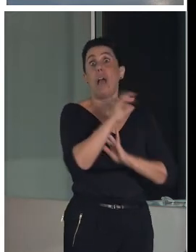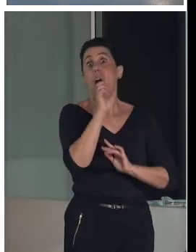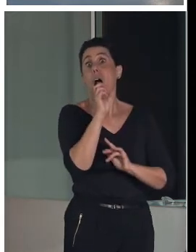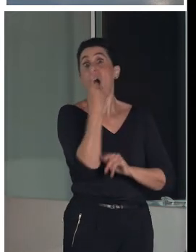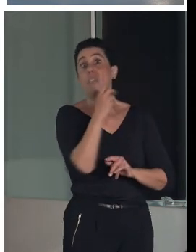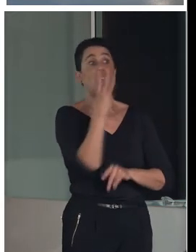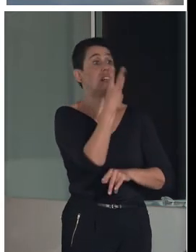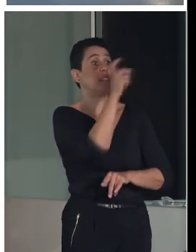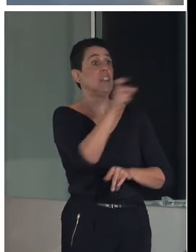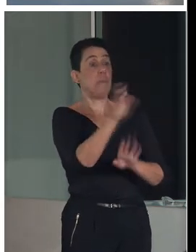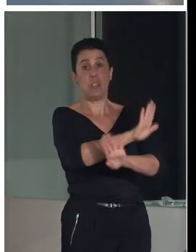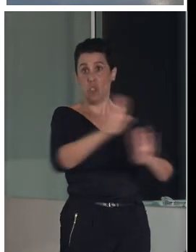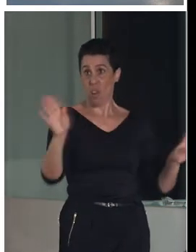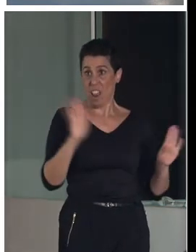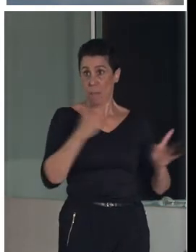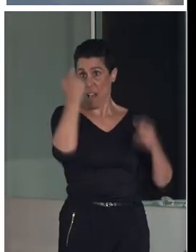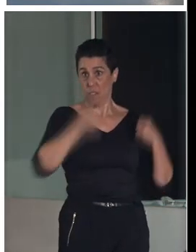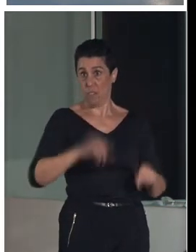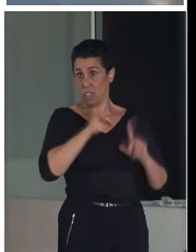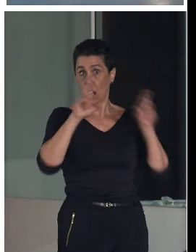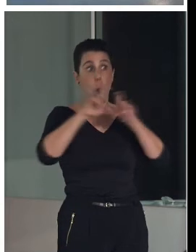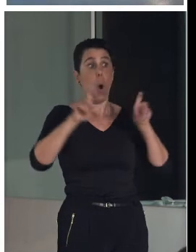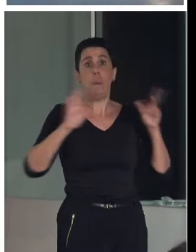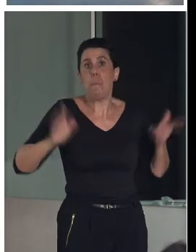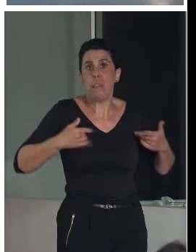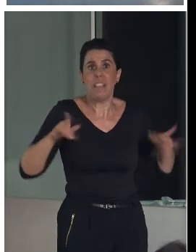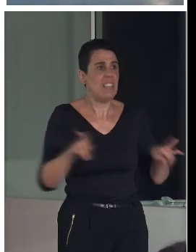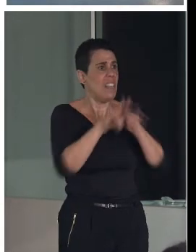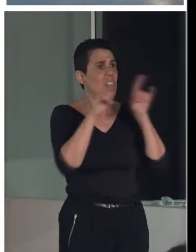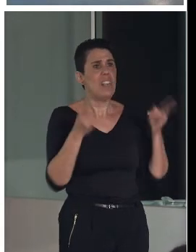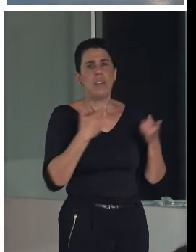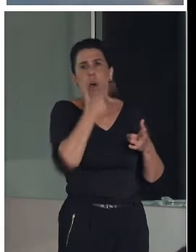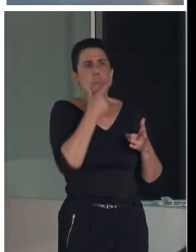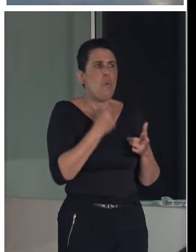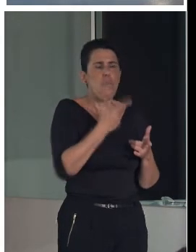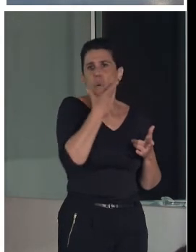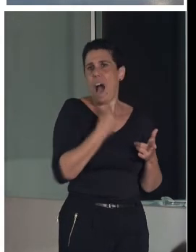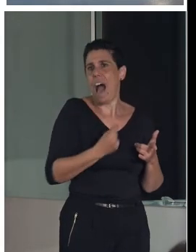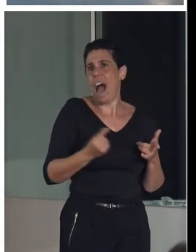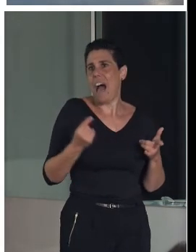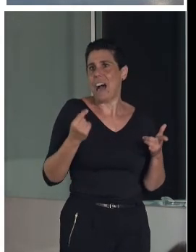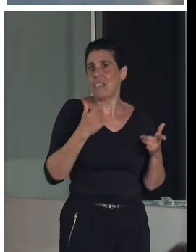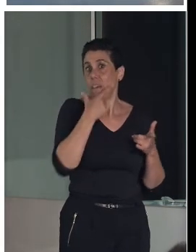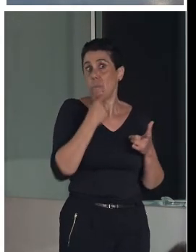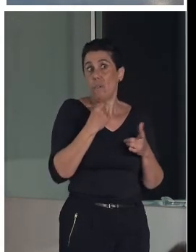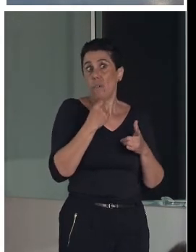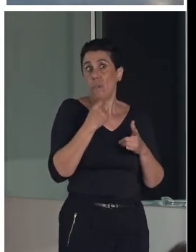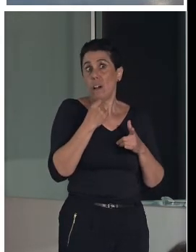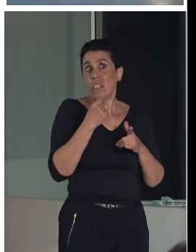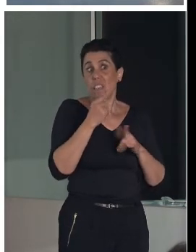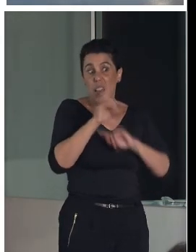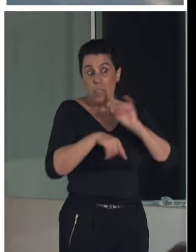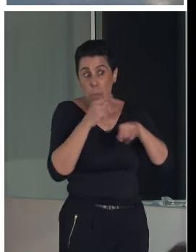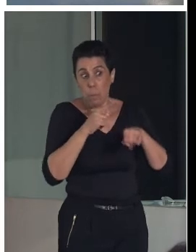¿no?, o personas jurídicas o personas físicas. Es todo como muy, demasiado fácil para que sea algo que funcione como herramienta de gestión, ¿no?